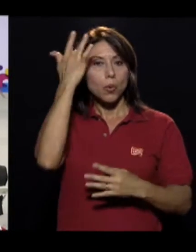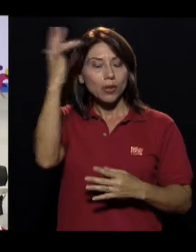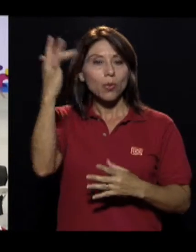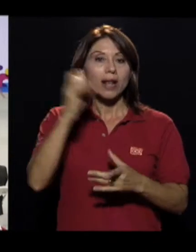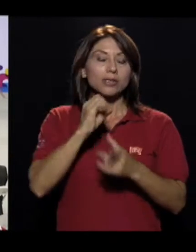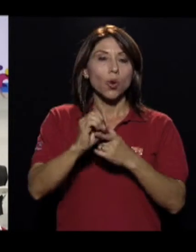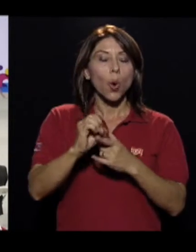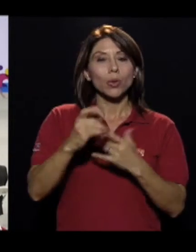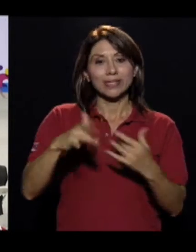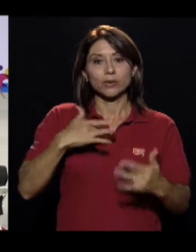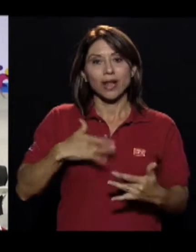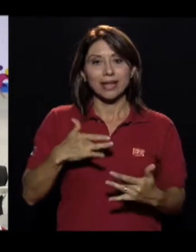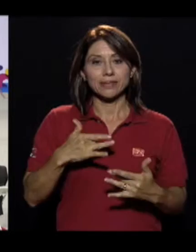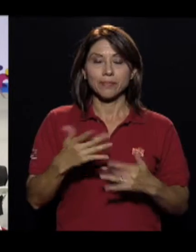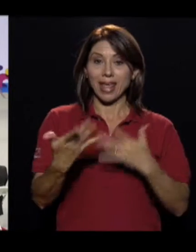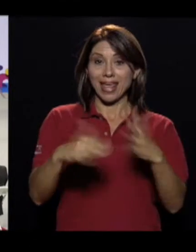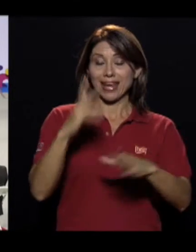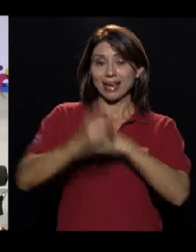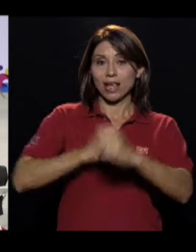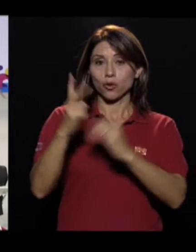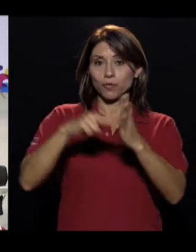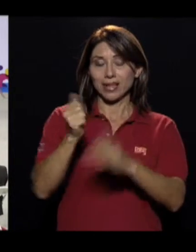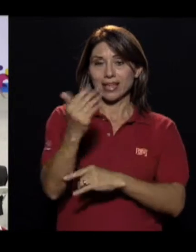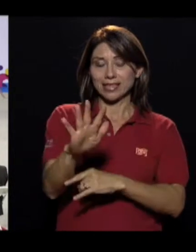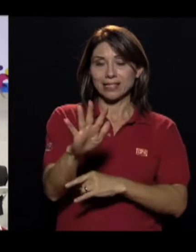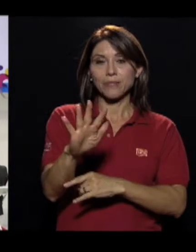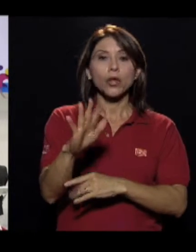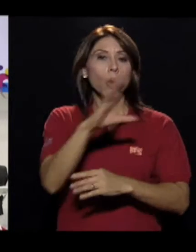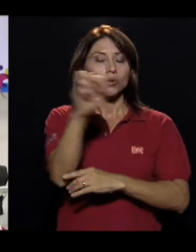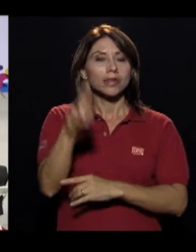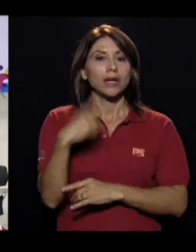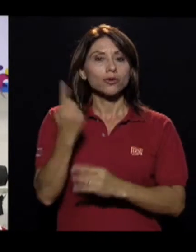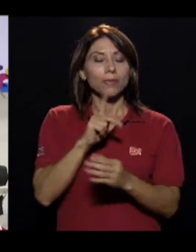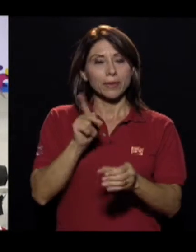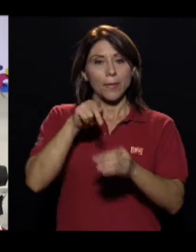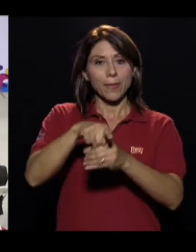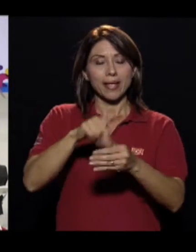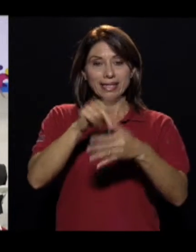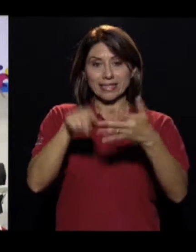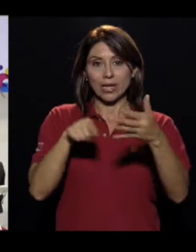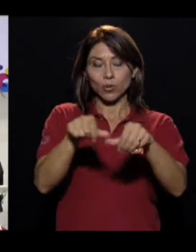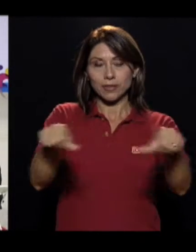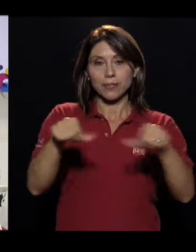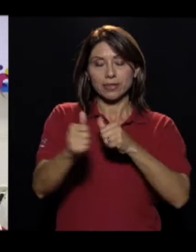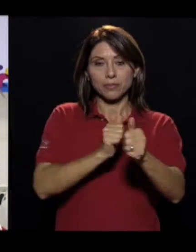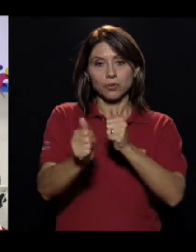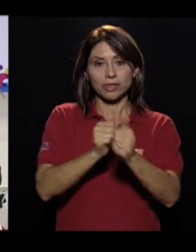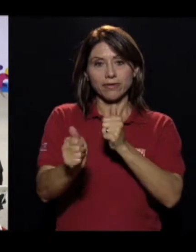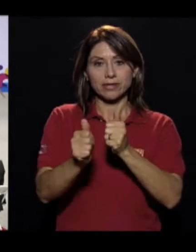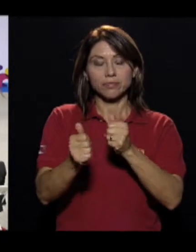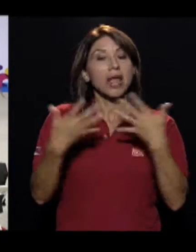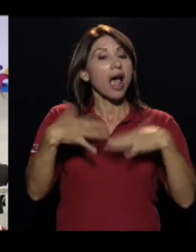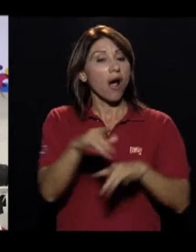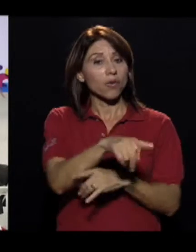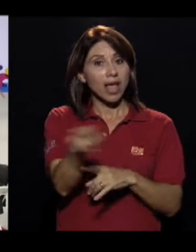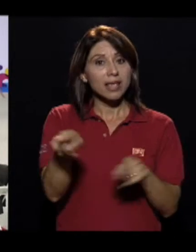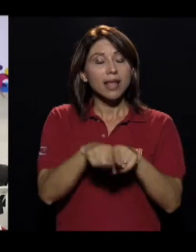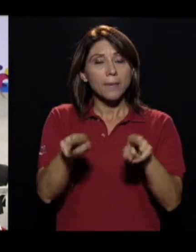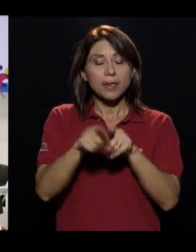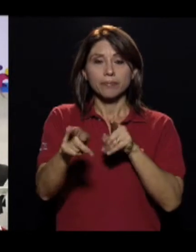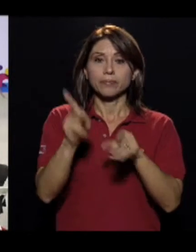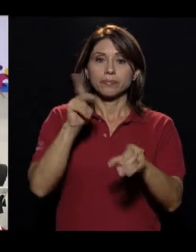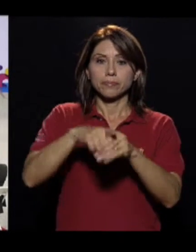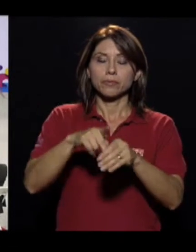Parapanamericanos Toronto 2015, Costa Rica participó solamente en cinco disciplinas deportivas, aunque en estas justas se